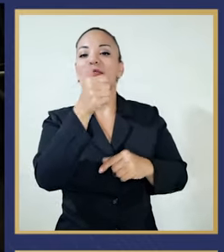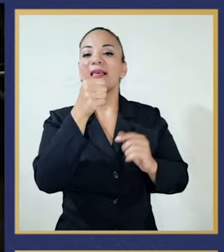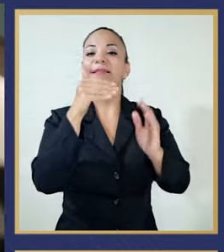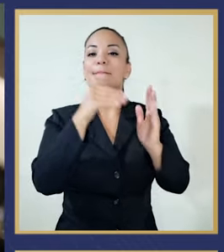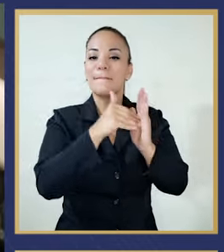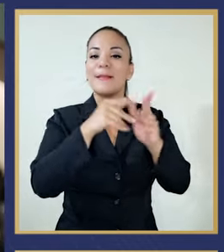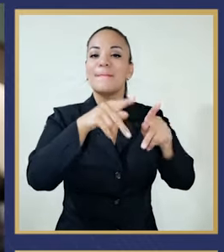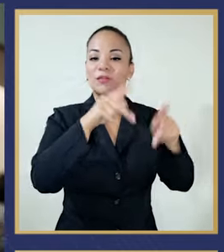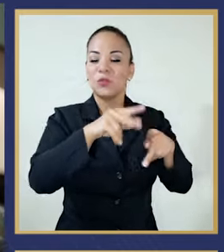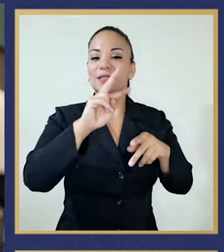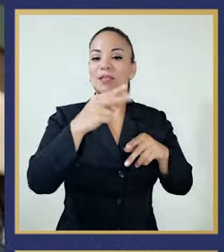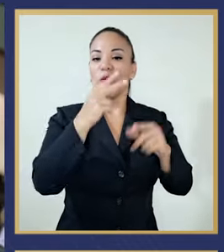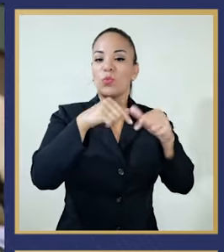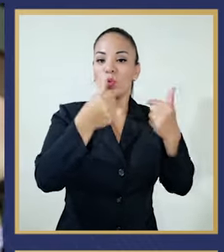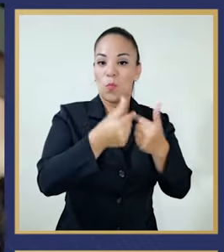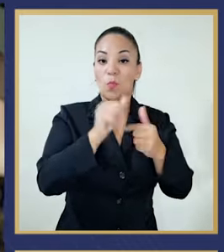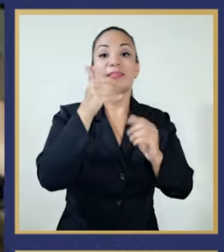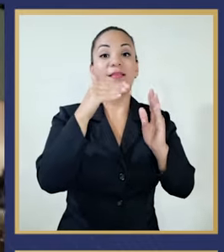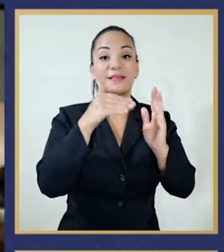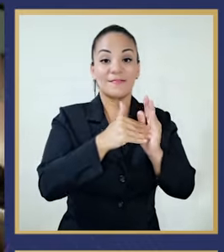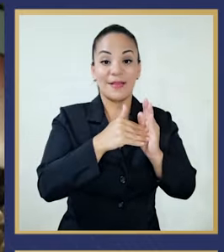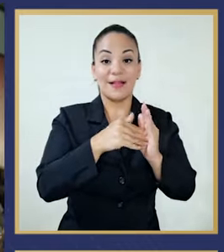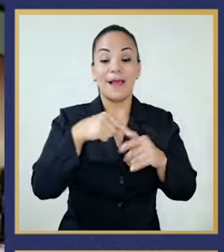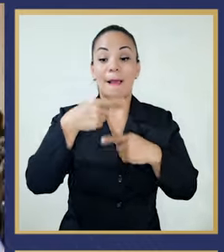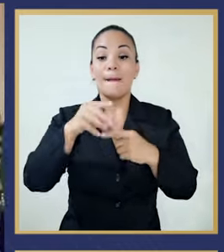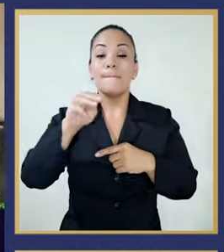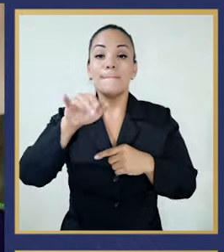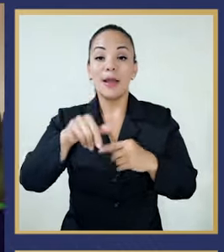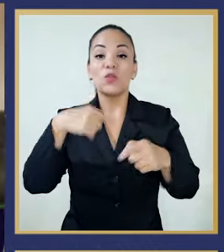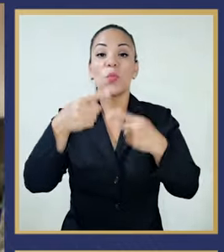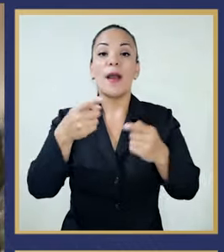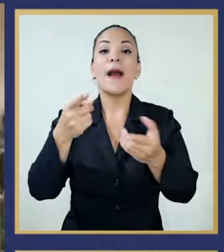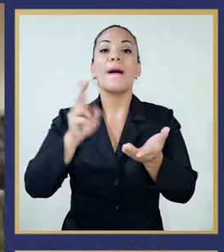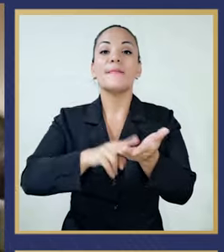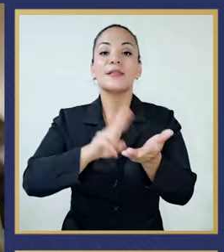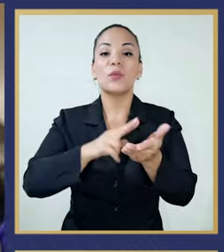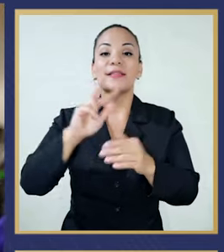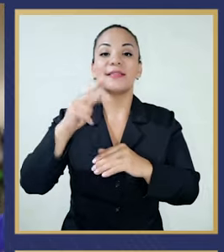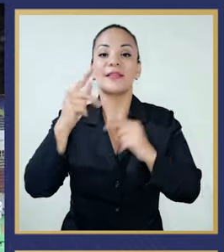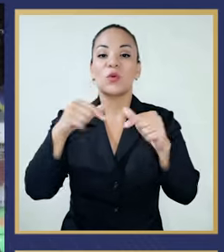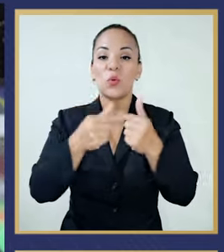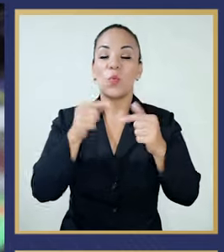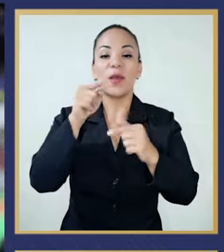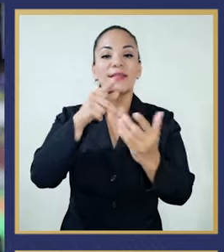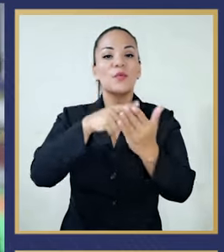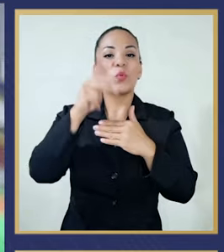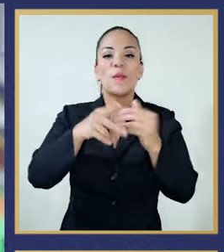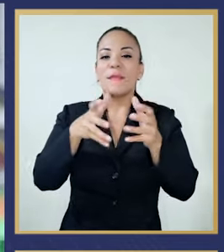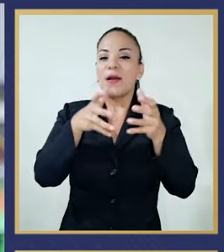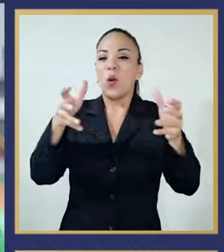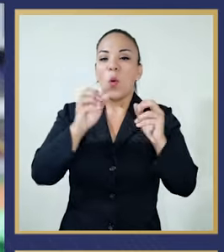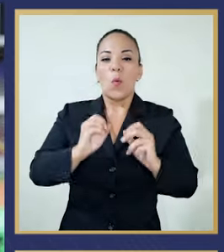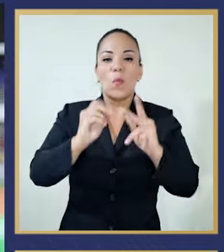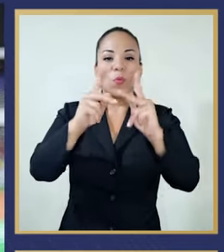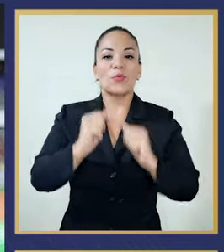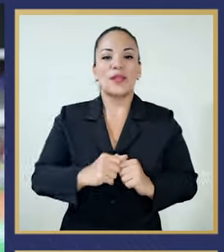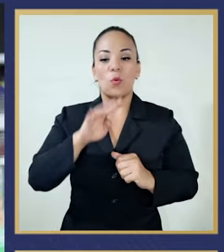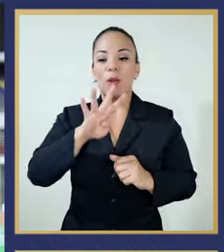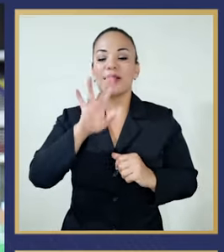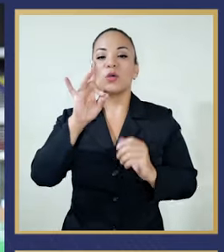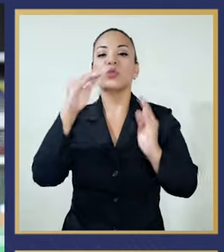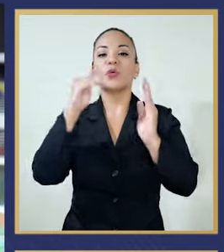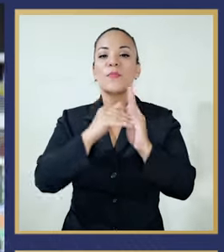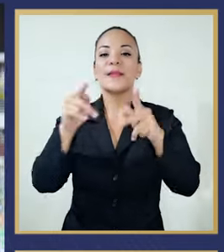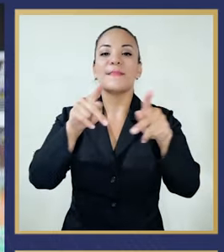iniciarán el segundo grupo y en mayo se matriculará un tercer grupo. Este programa es una gran oportunidad para